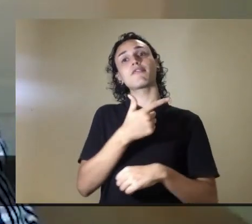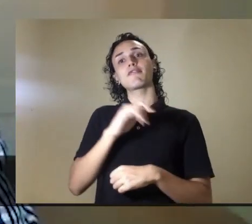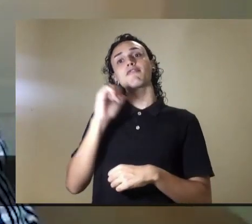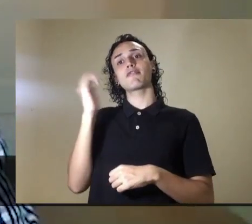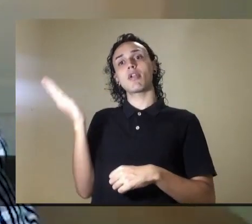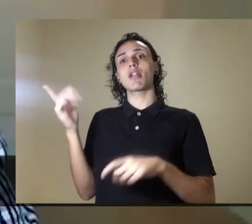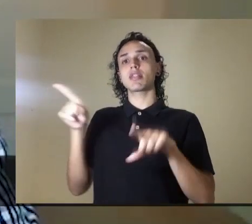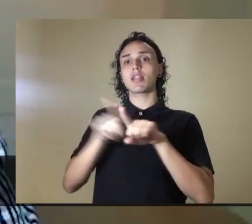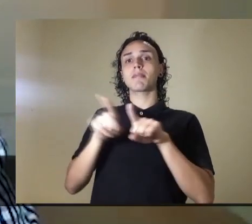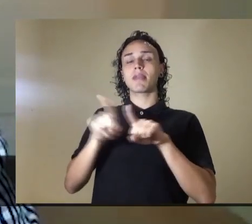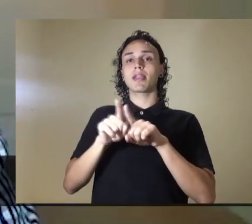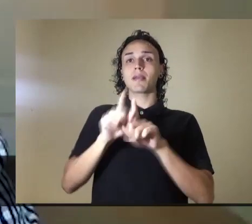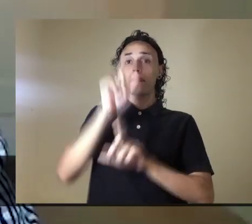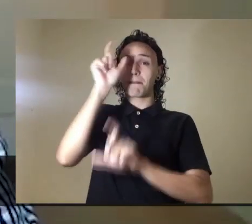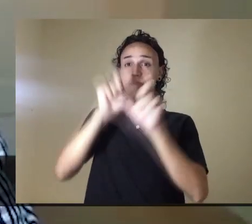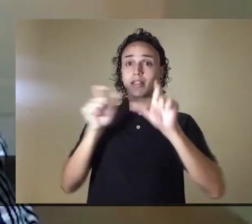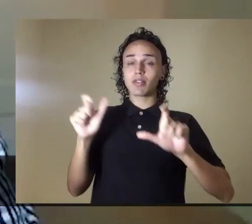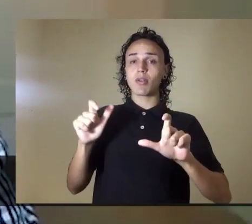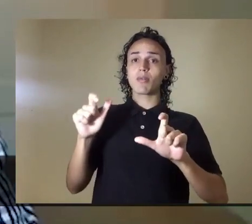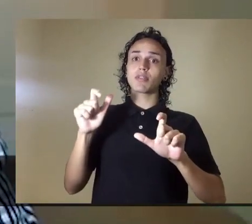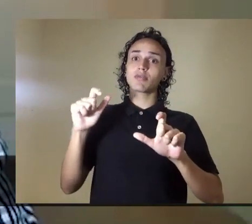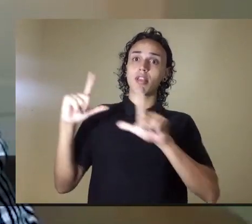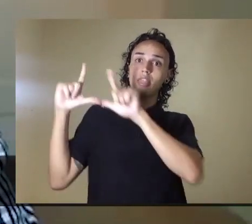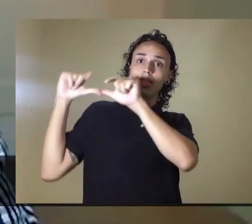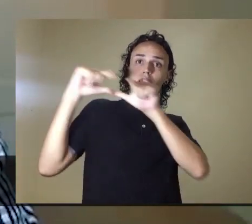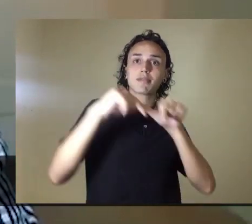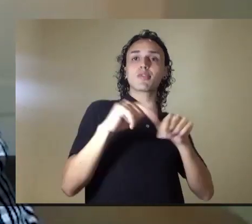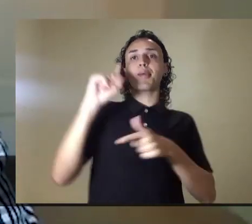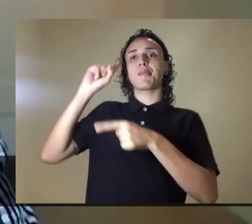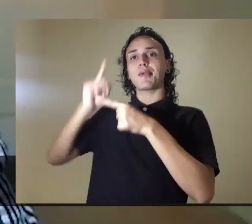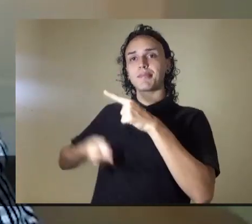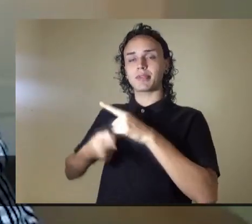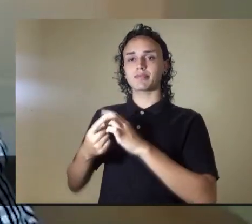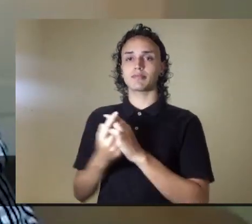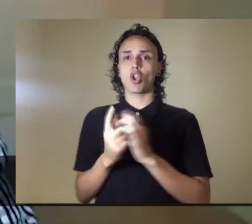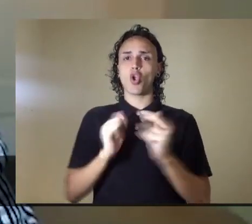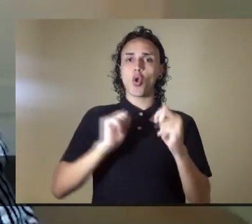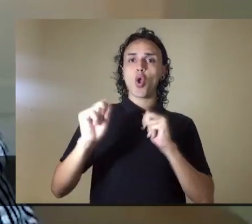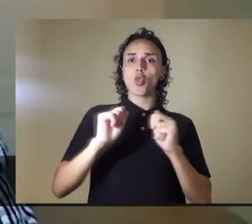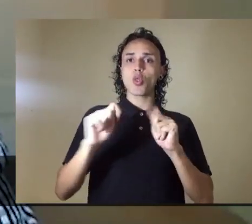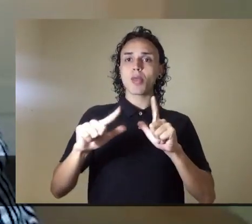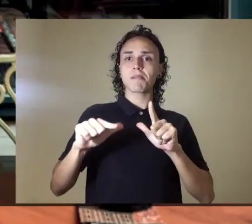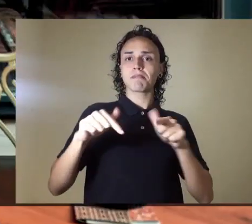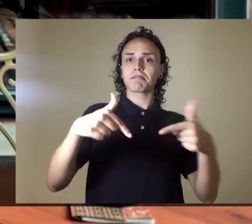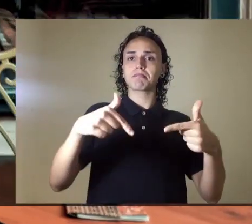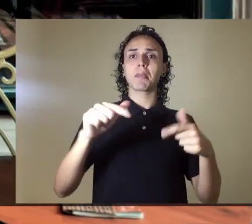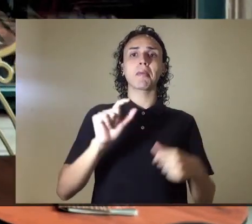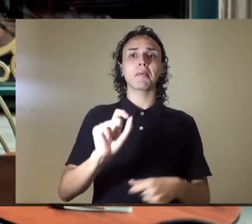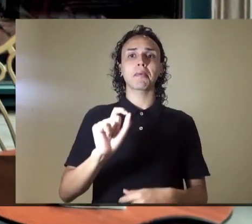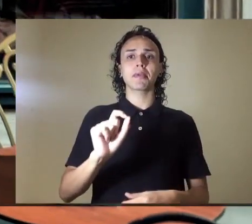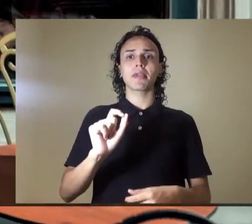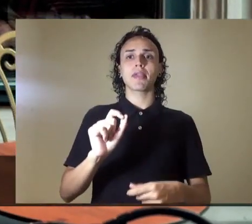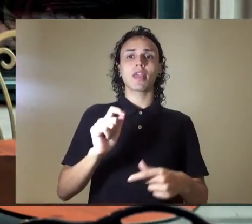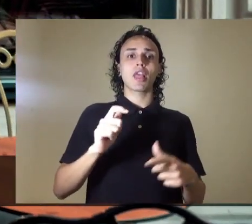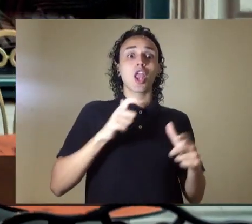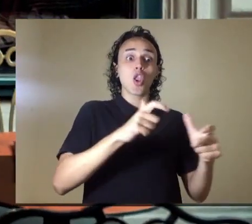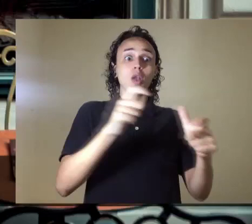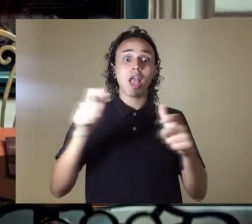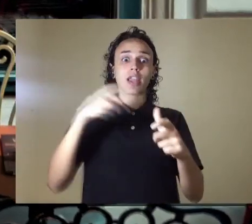control de lo que se supone que son los puntos calientes, por ejemplo, bares,